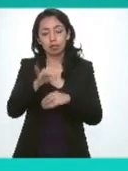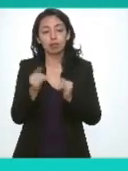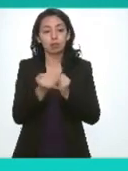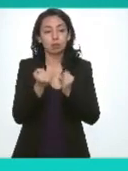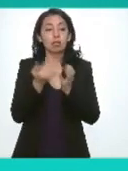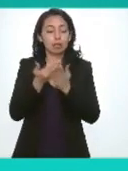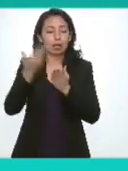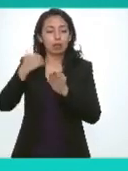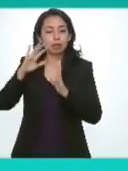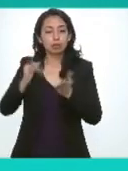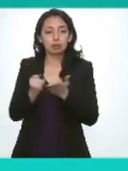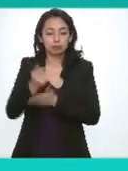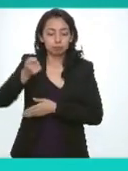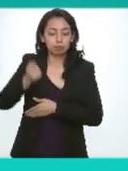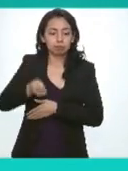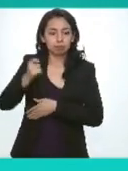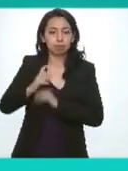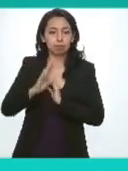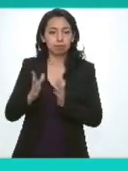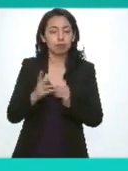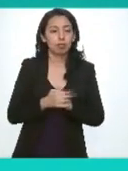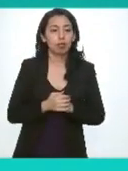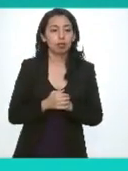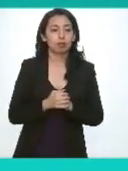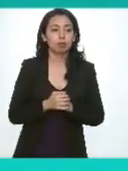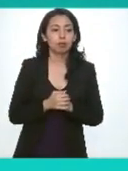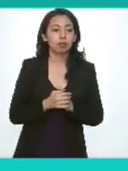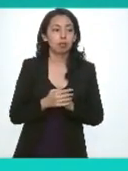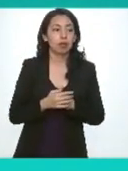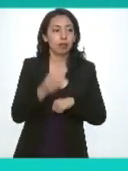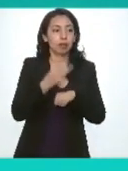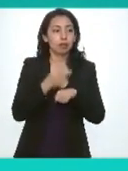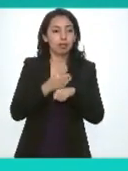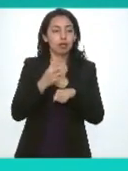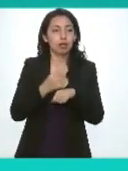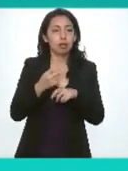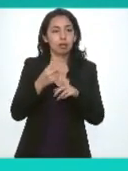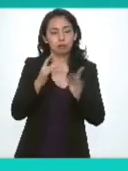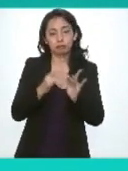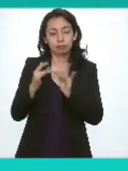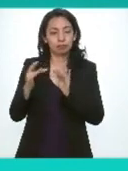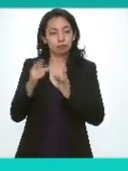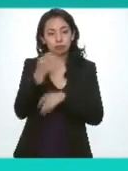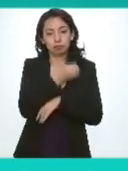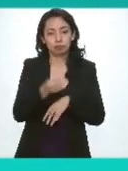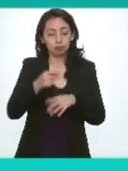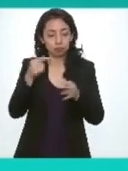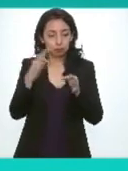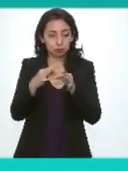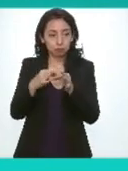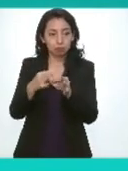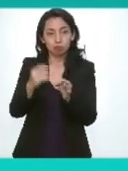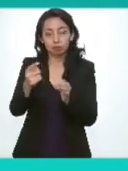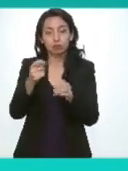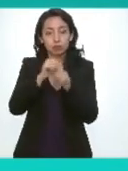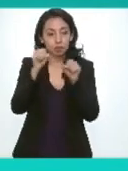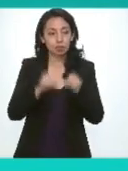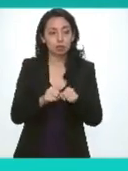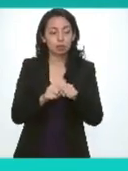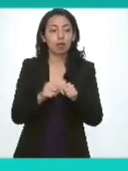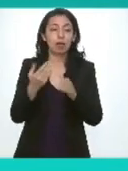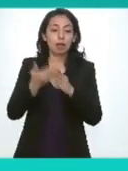mismas que fueron ya aprobados estas reformas en la tercera sesión de la comisión jurídica de criterios resoluciones de este sistema